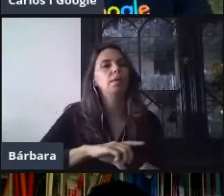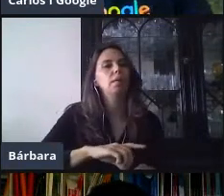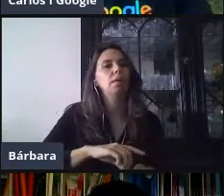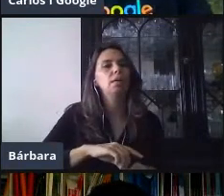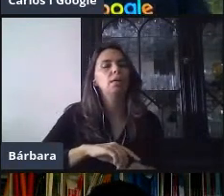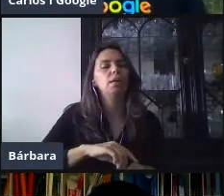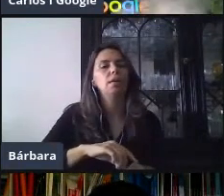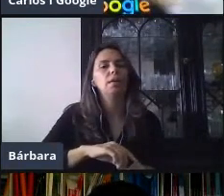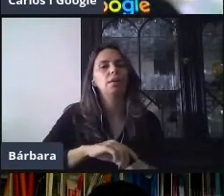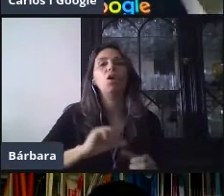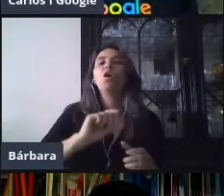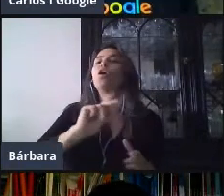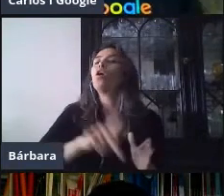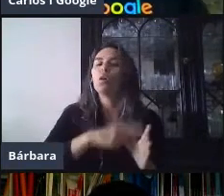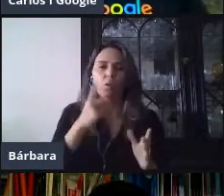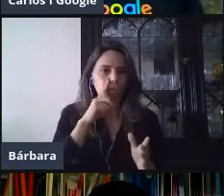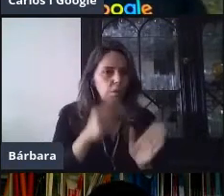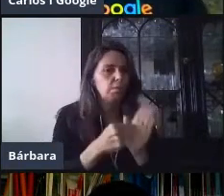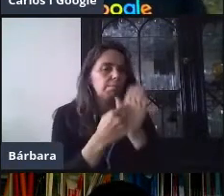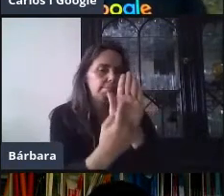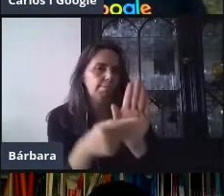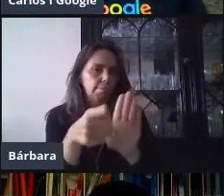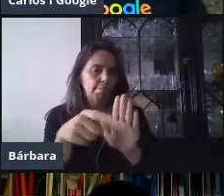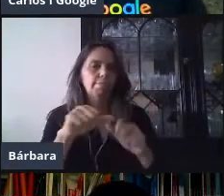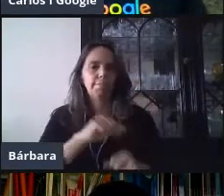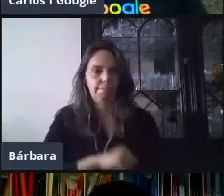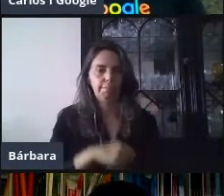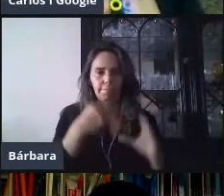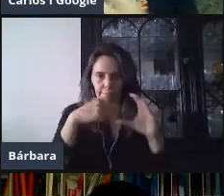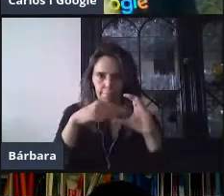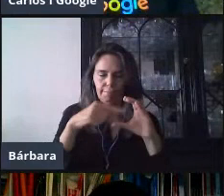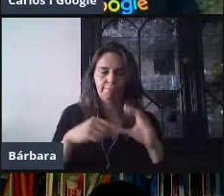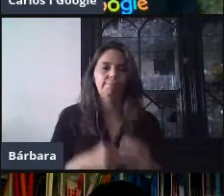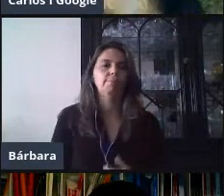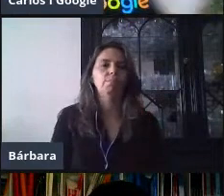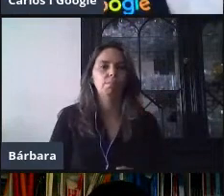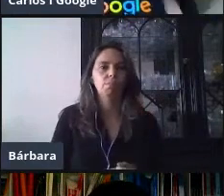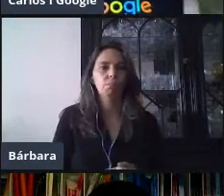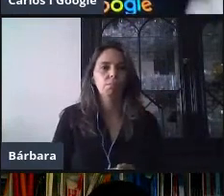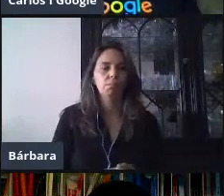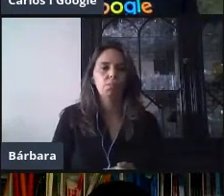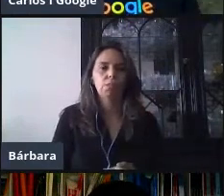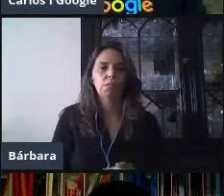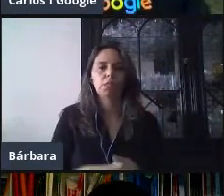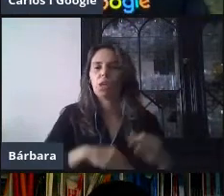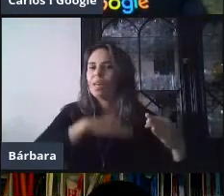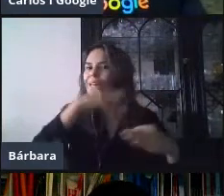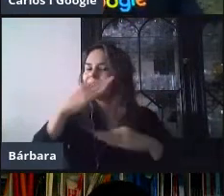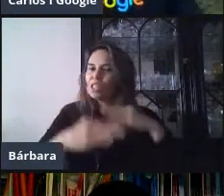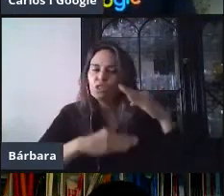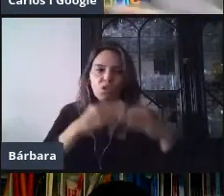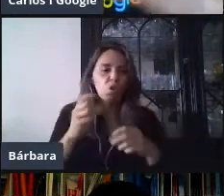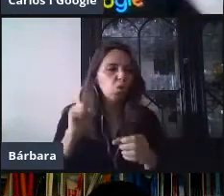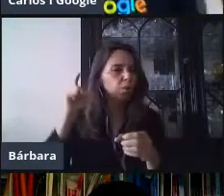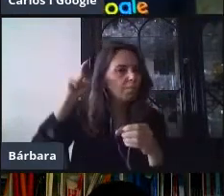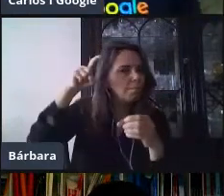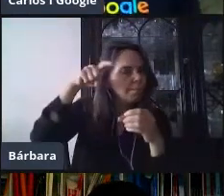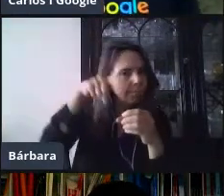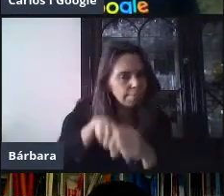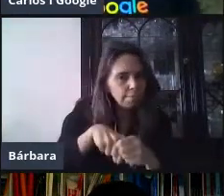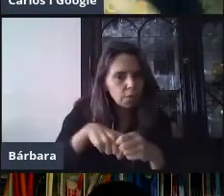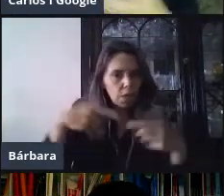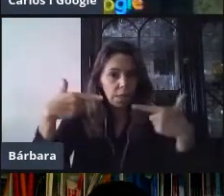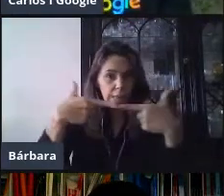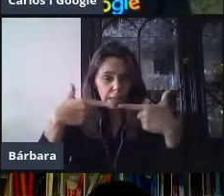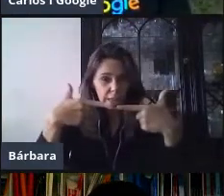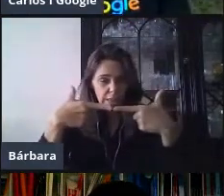información. Así que no se preocupen en ese sentido. Vuelvo a repetir, todo el acceso a nuestros, a toda la herramienta